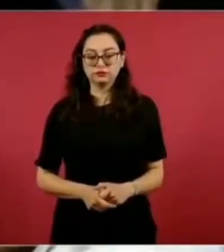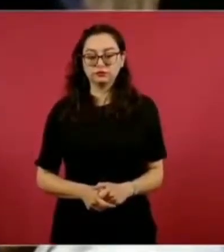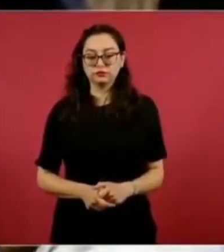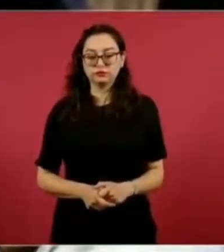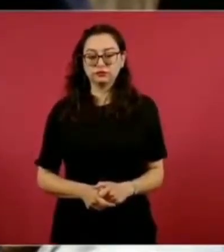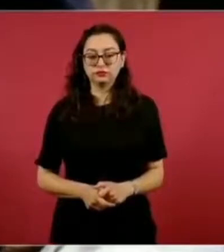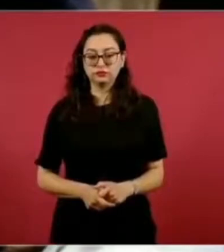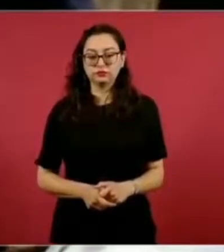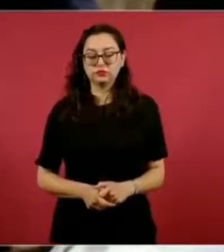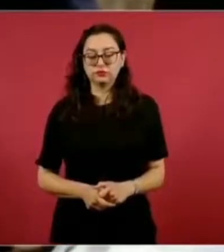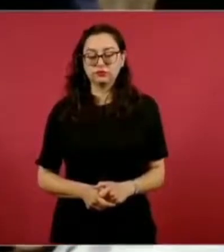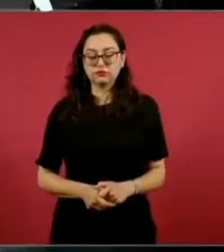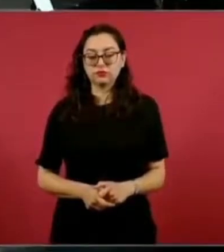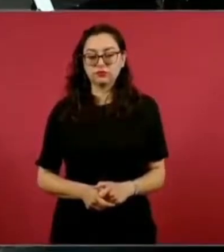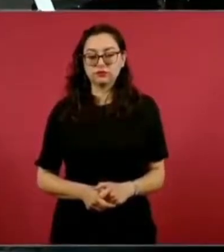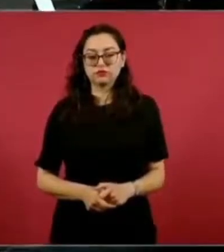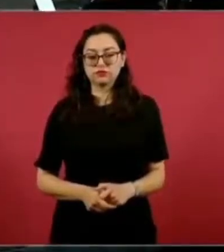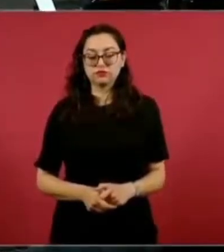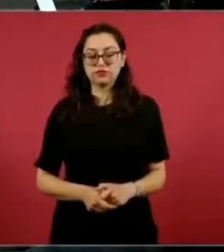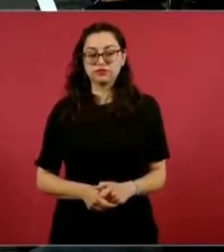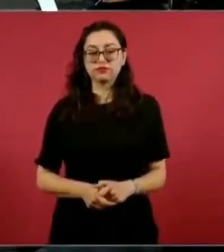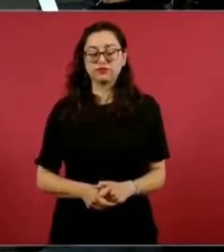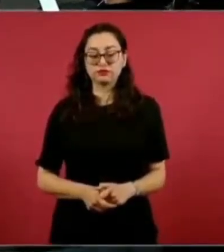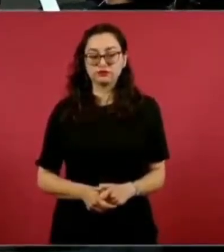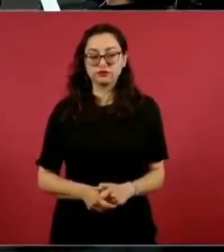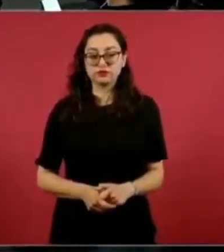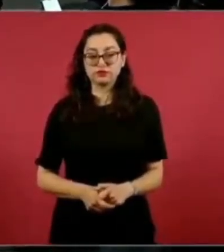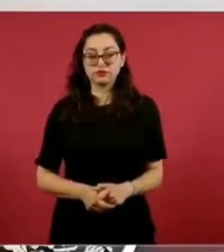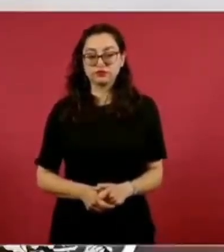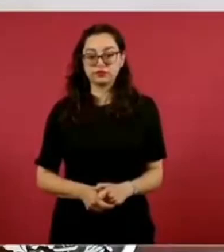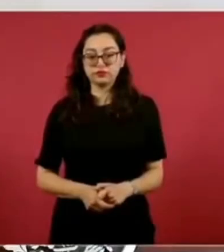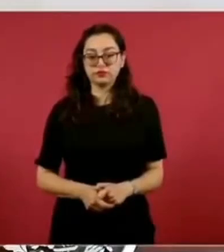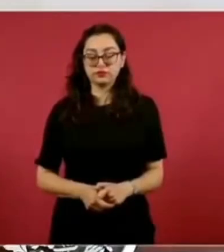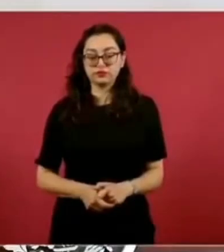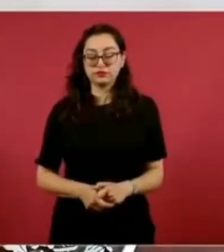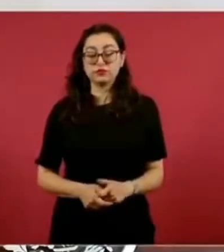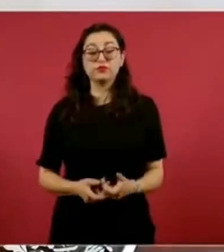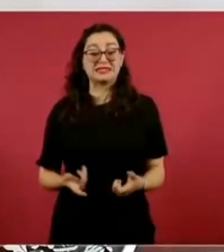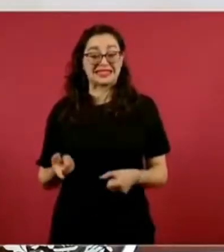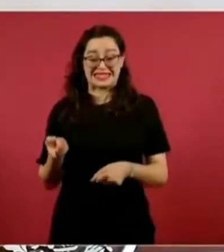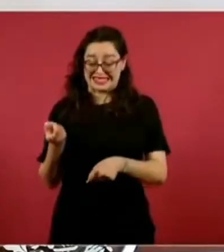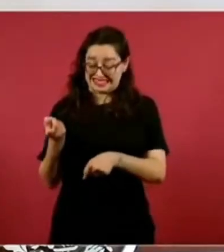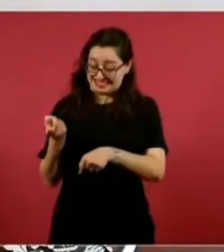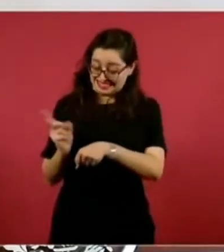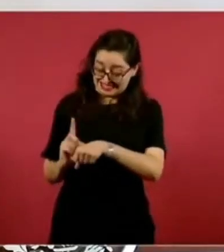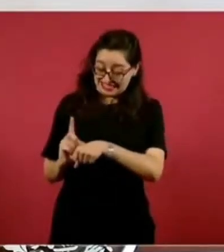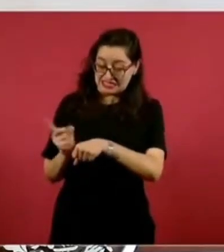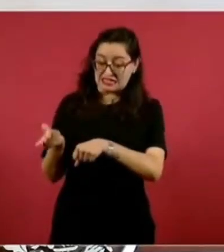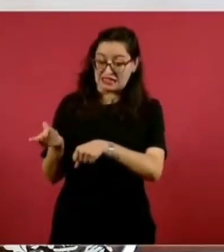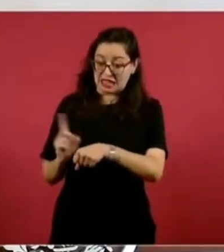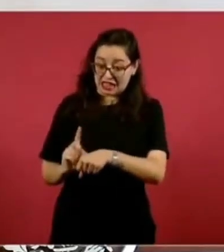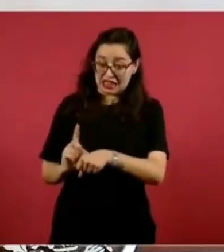Todos los días, de acuerdo a la Estrategia Nacional de Seguridad,